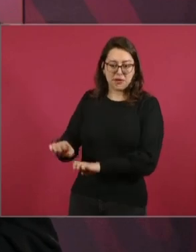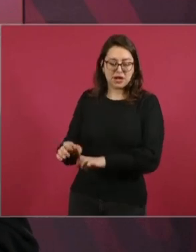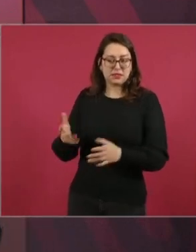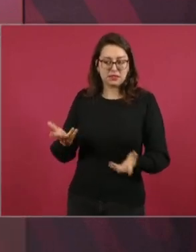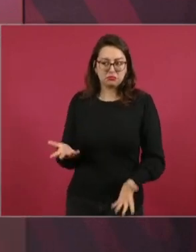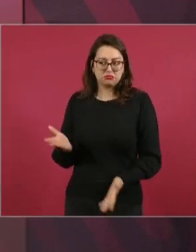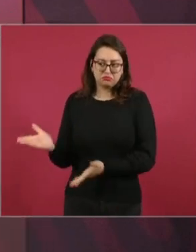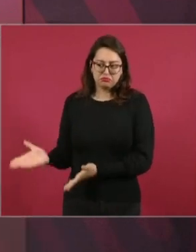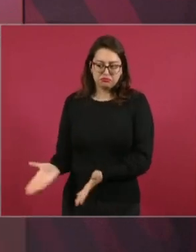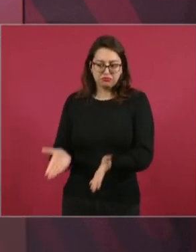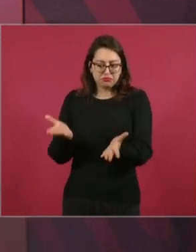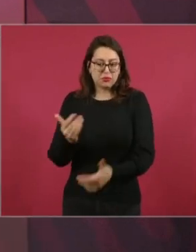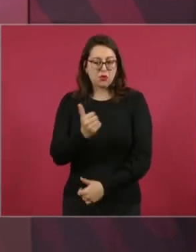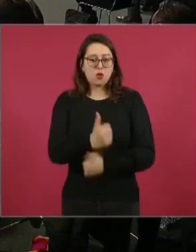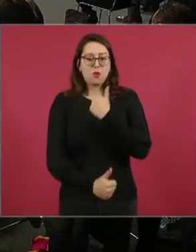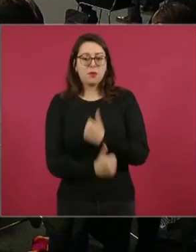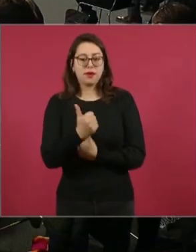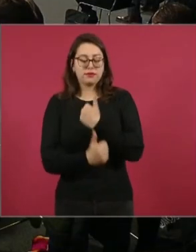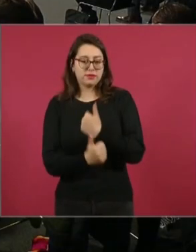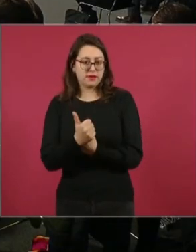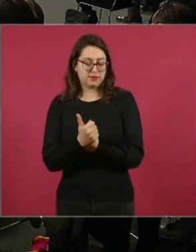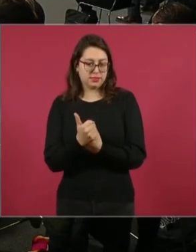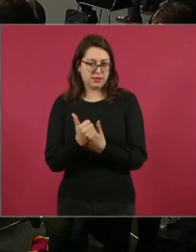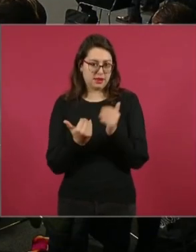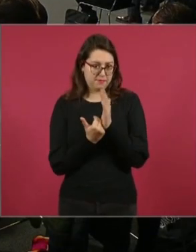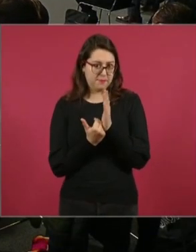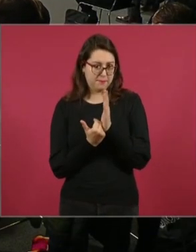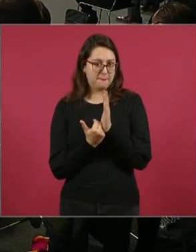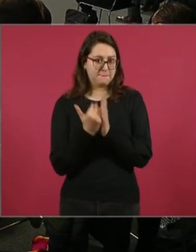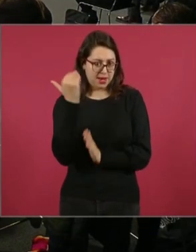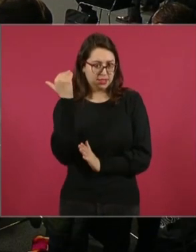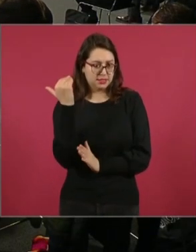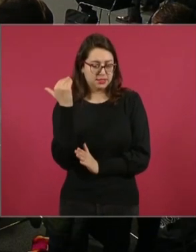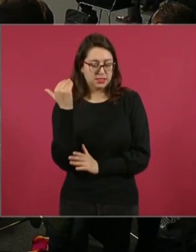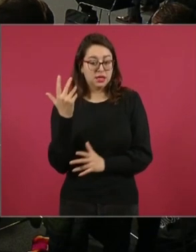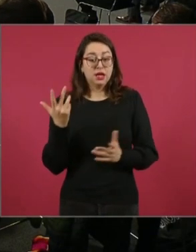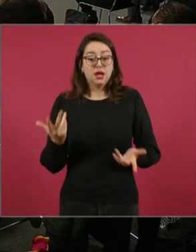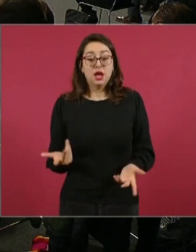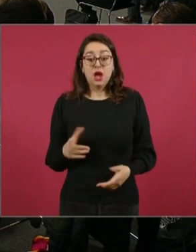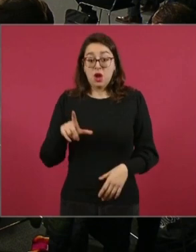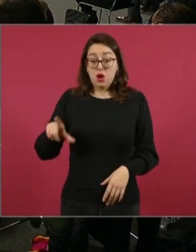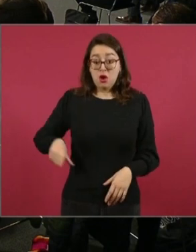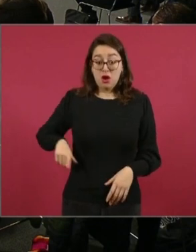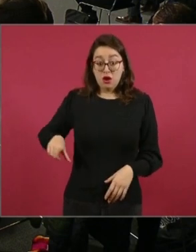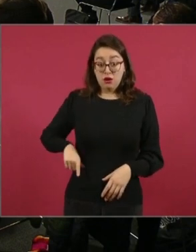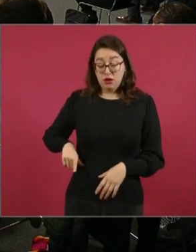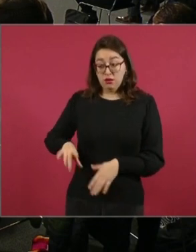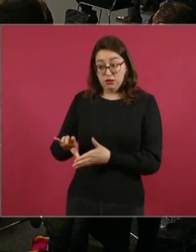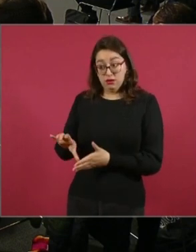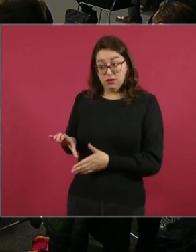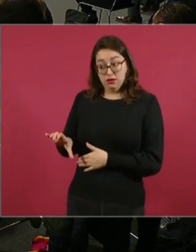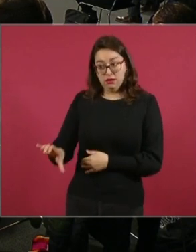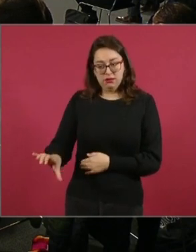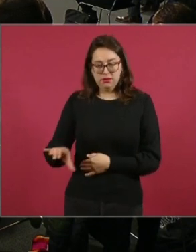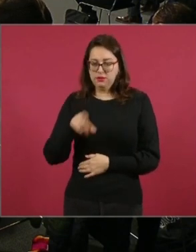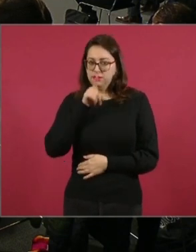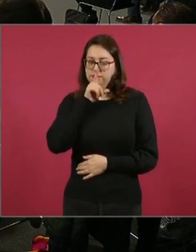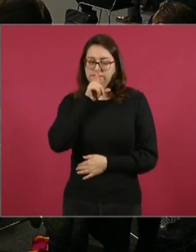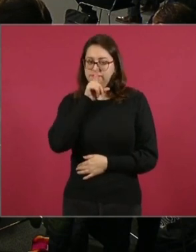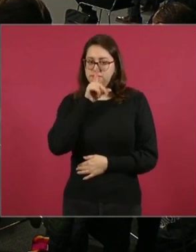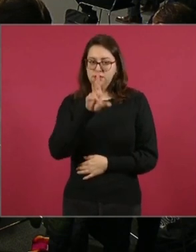propósito es que sean autosuficientes las empresas